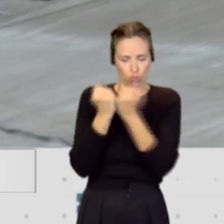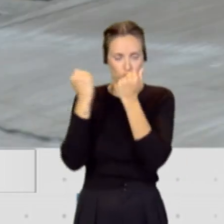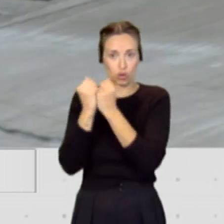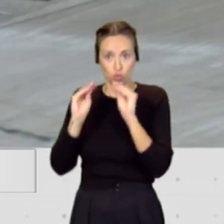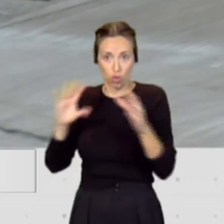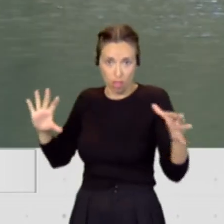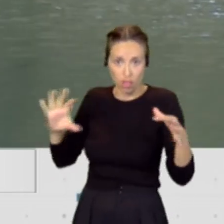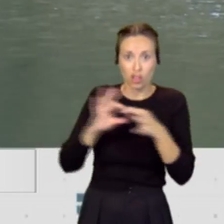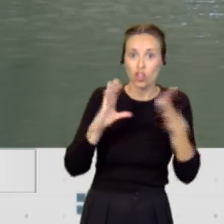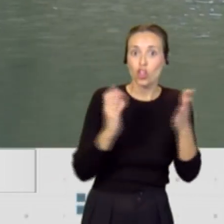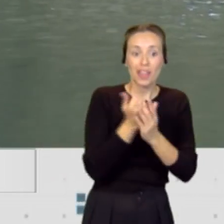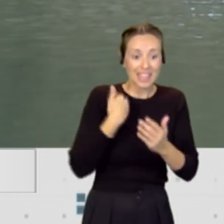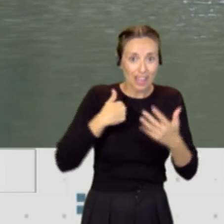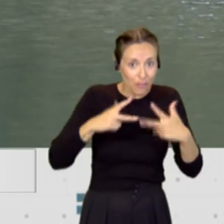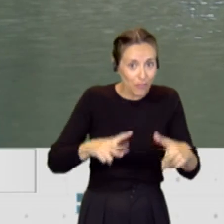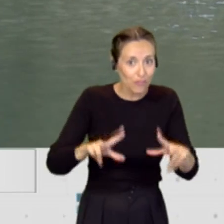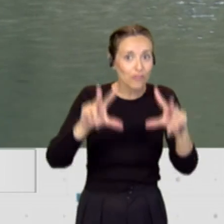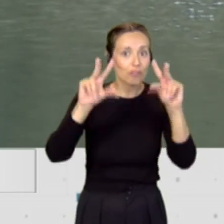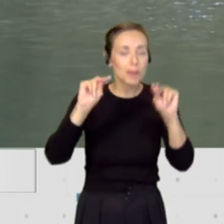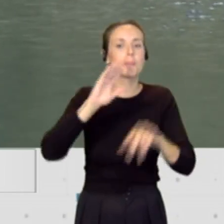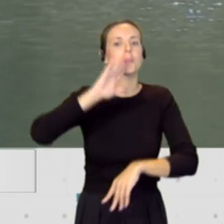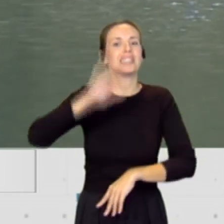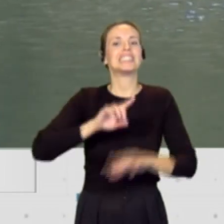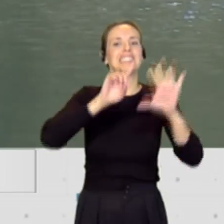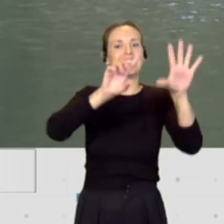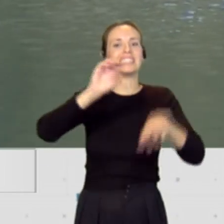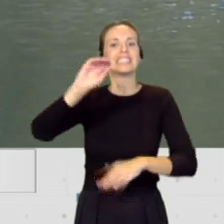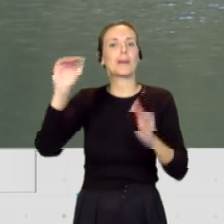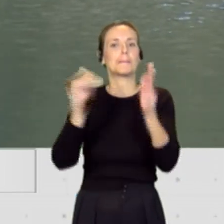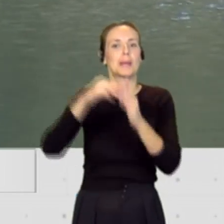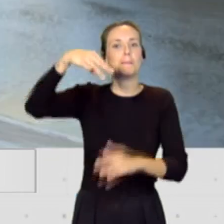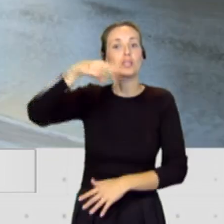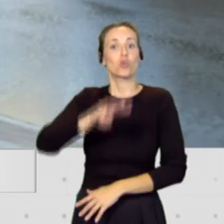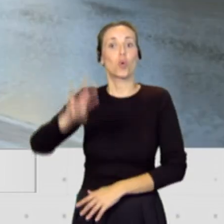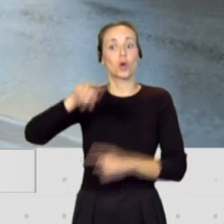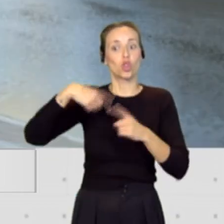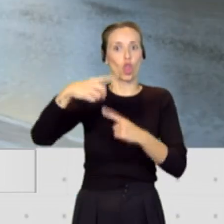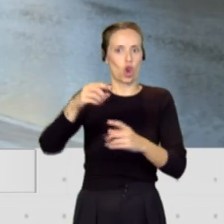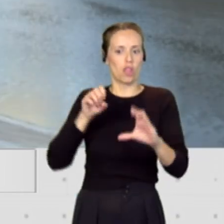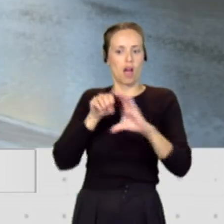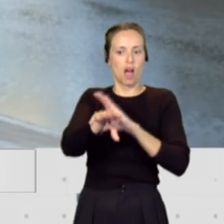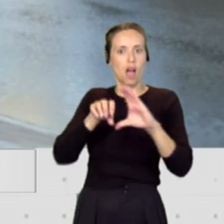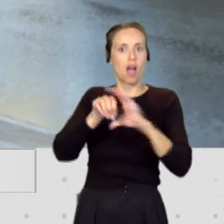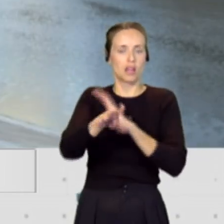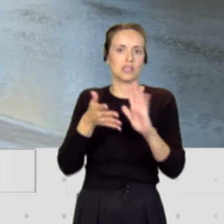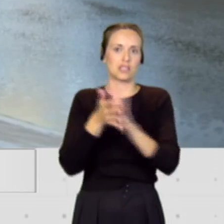estaremos en disposición de estar introduciendo el sistema 60.000 metros cúbicos diarios y esto nos da una